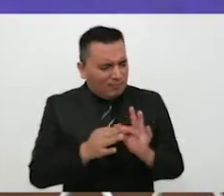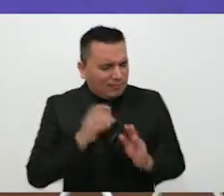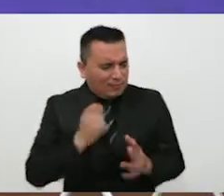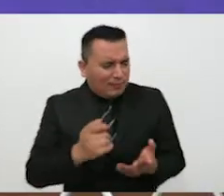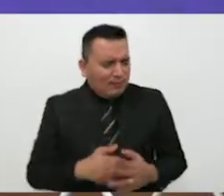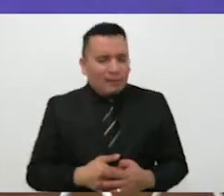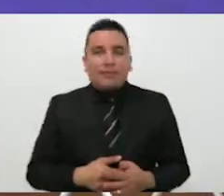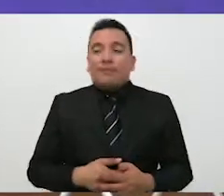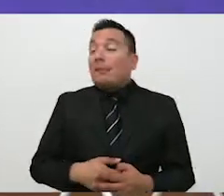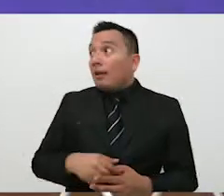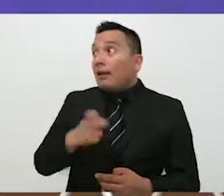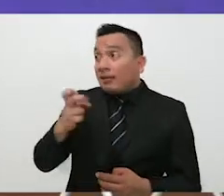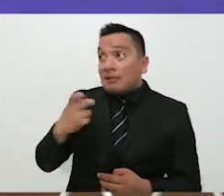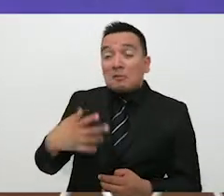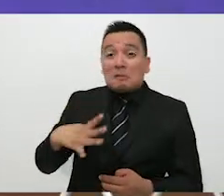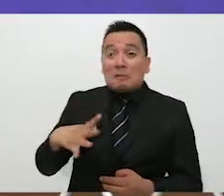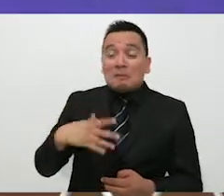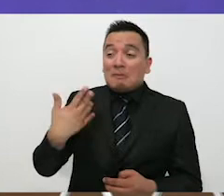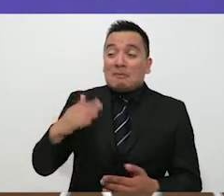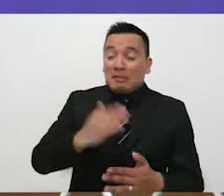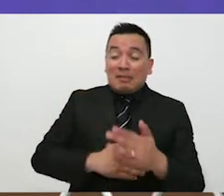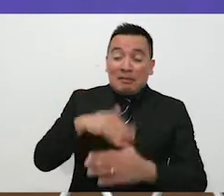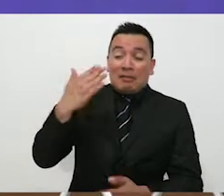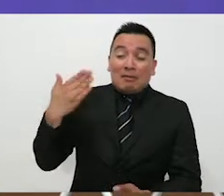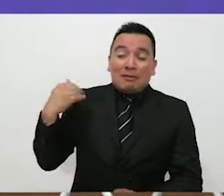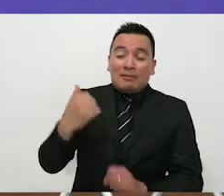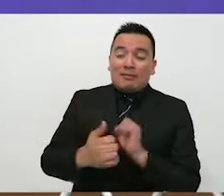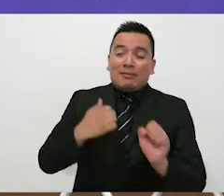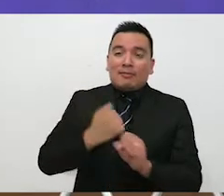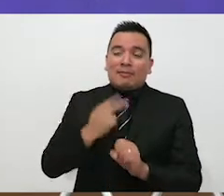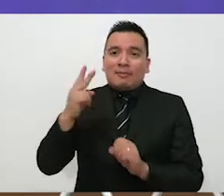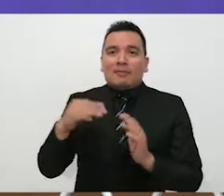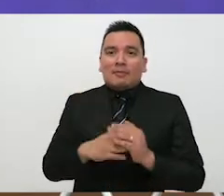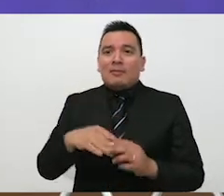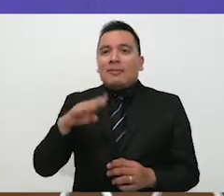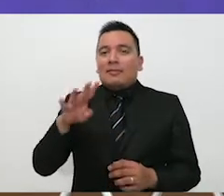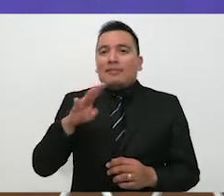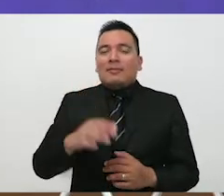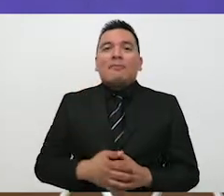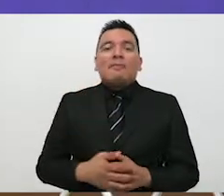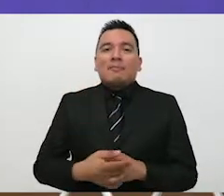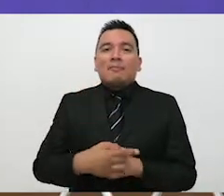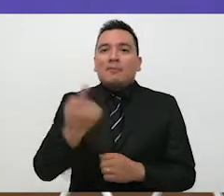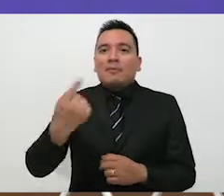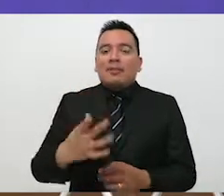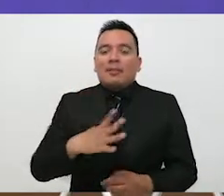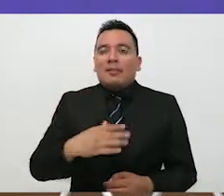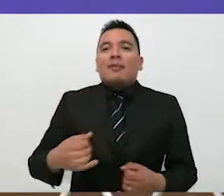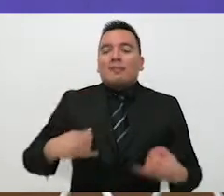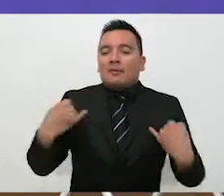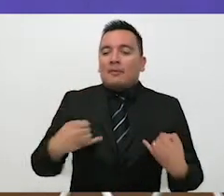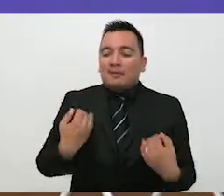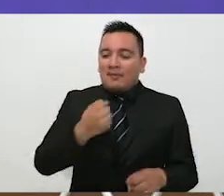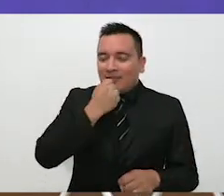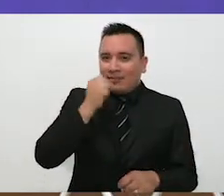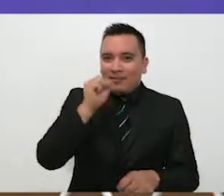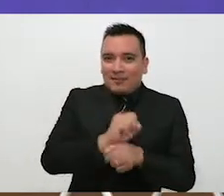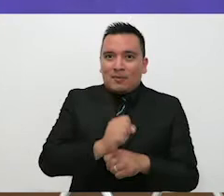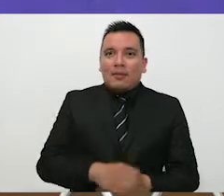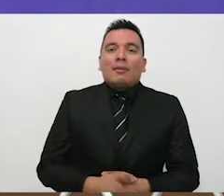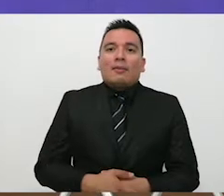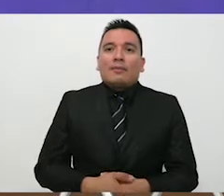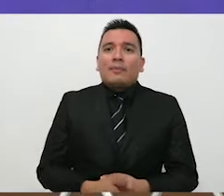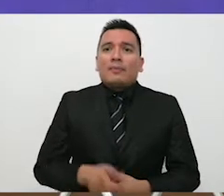que ese programa tuvo mucho éxito en este año. Está enfocado a muchachos de secundaria. Es un